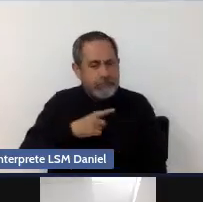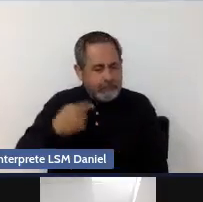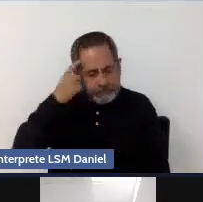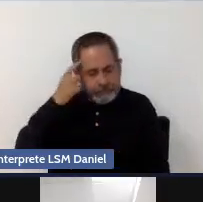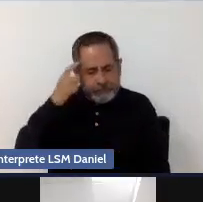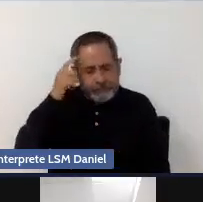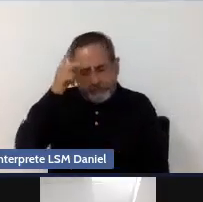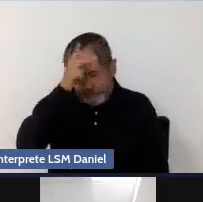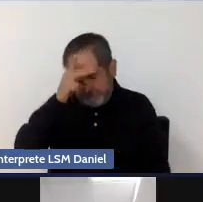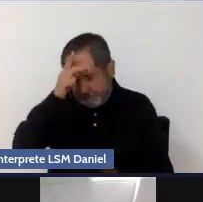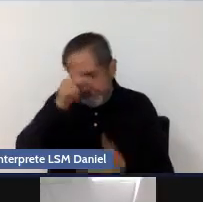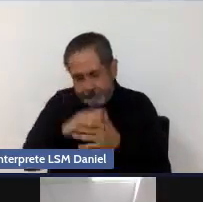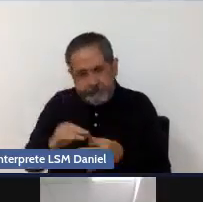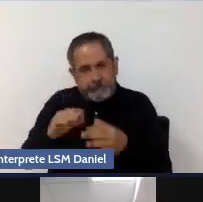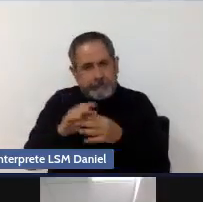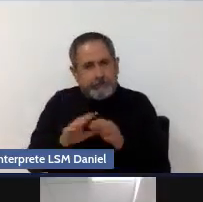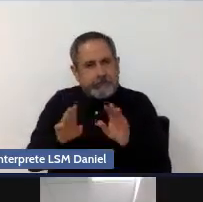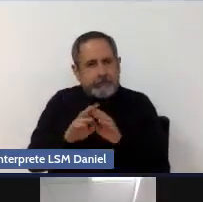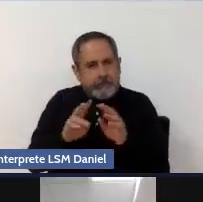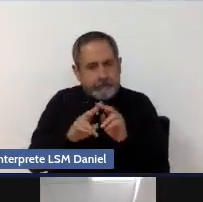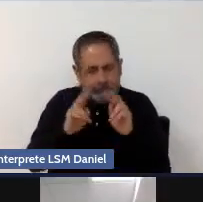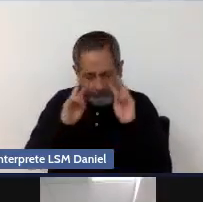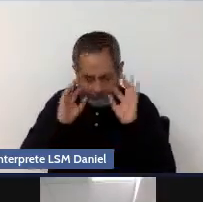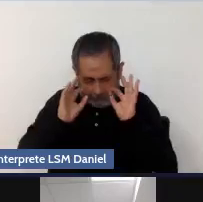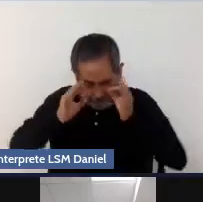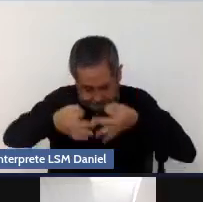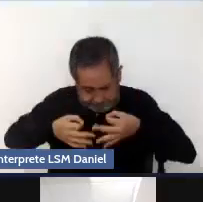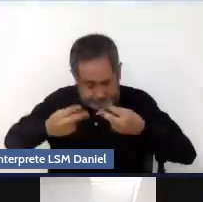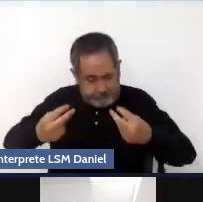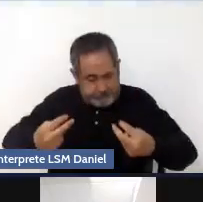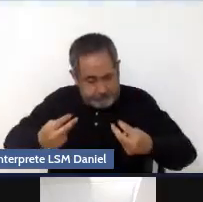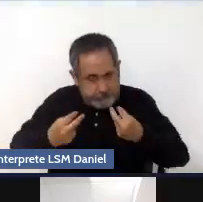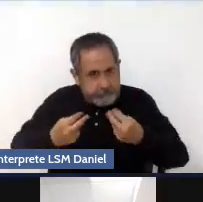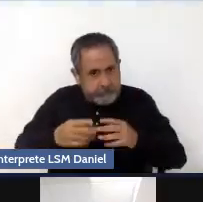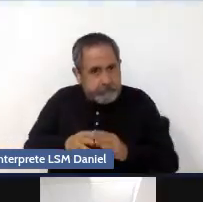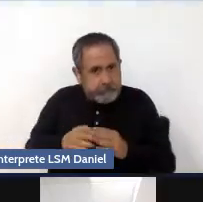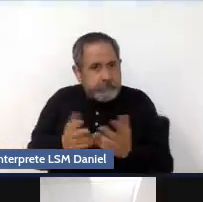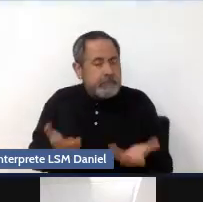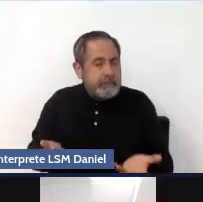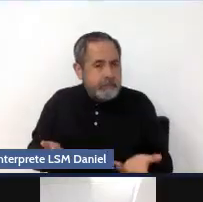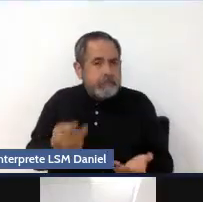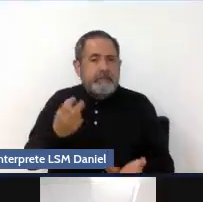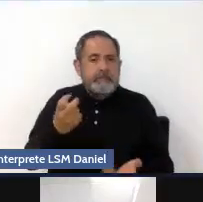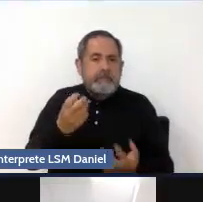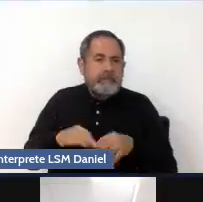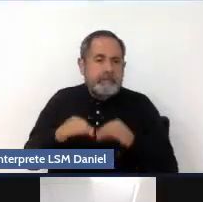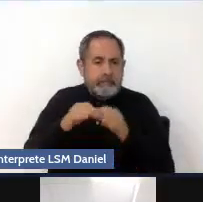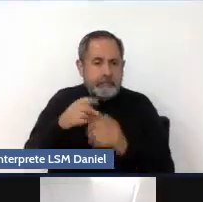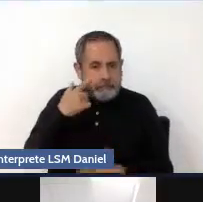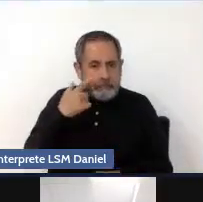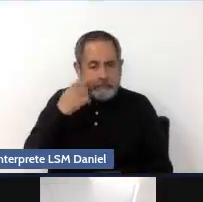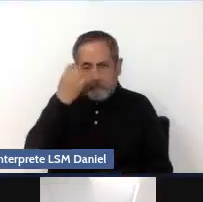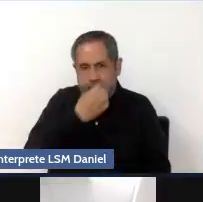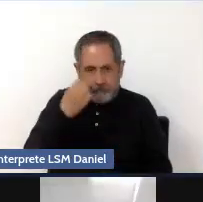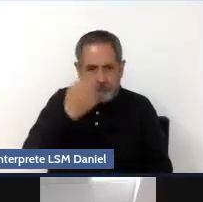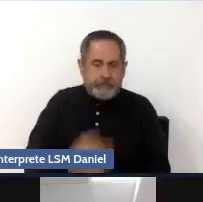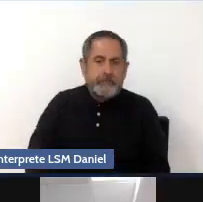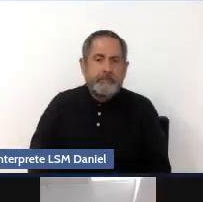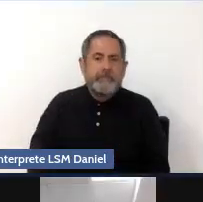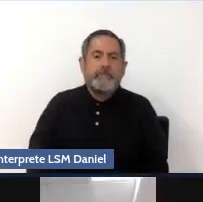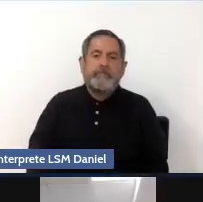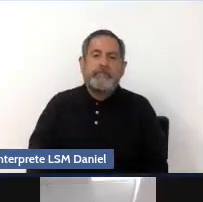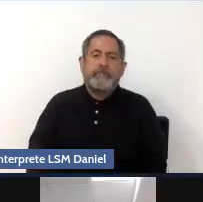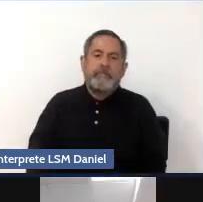parte. Cómo estamos con nosotros en ese aspecto. La que sigue, por favor.